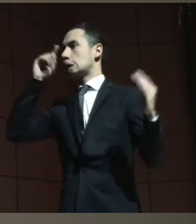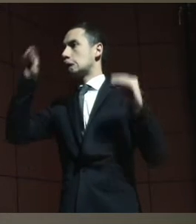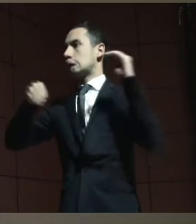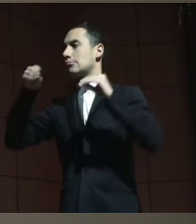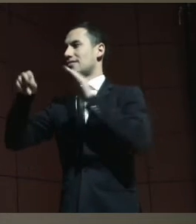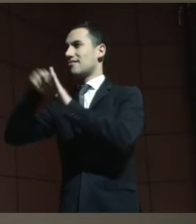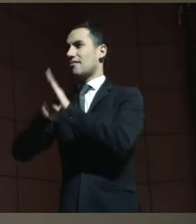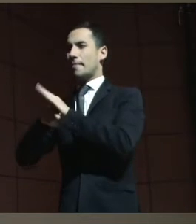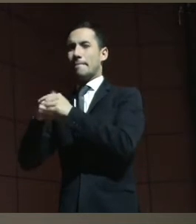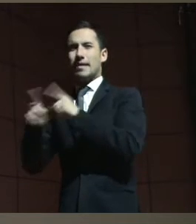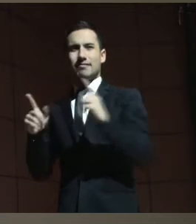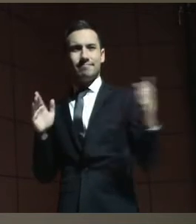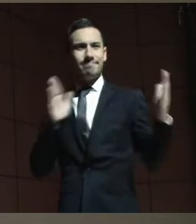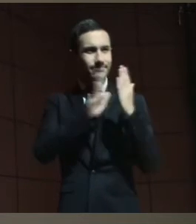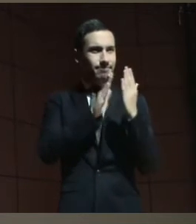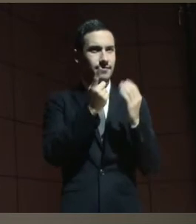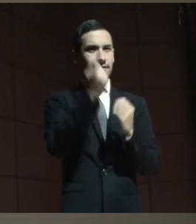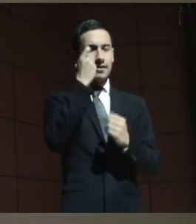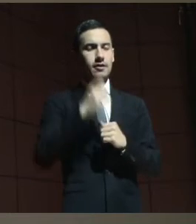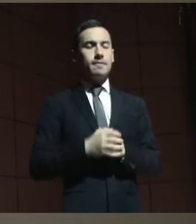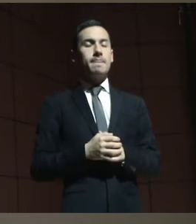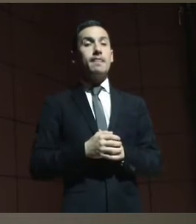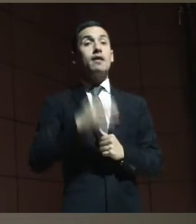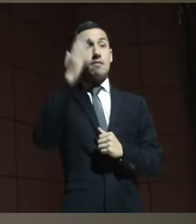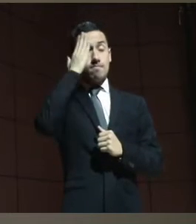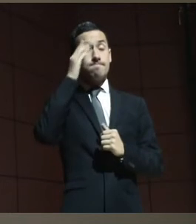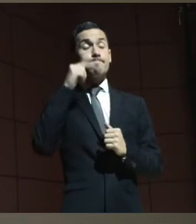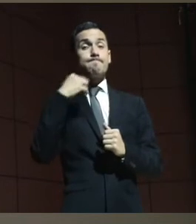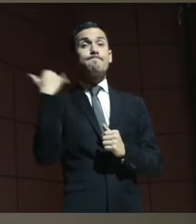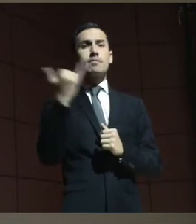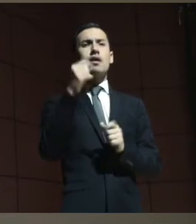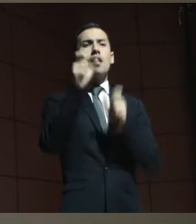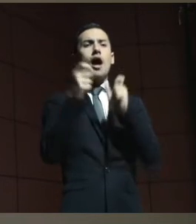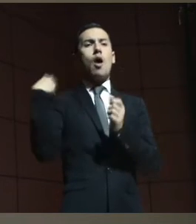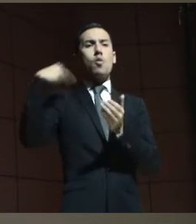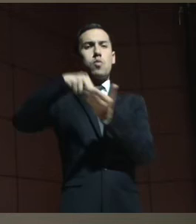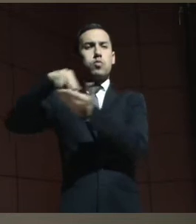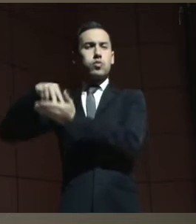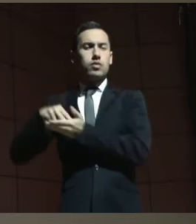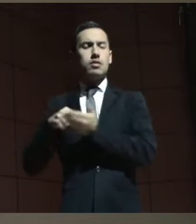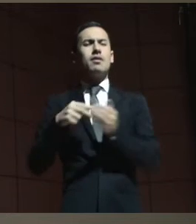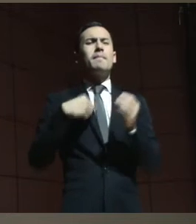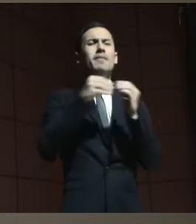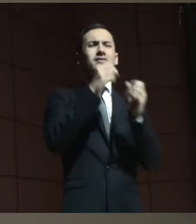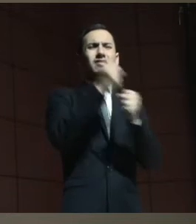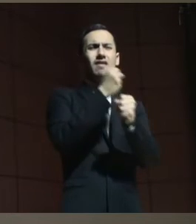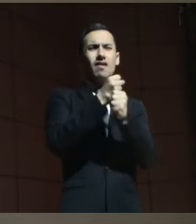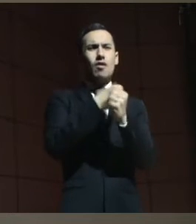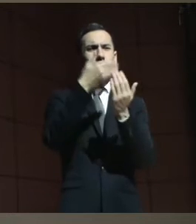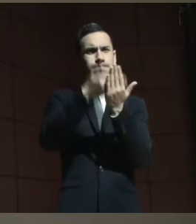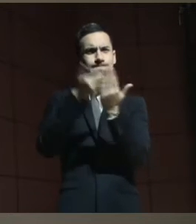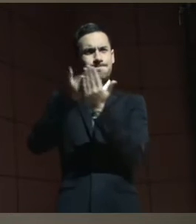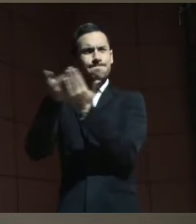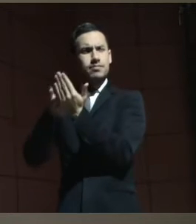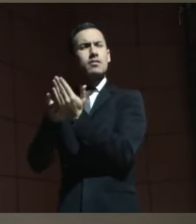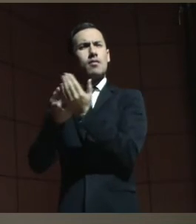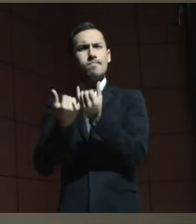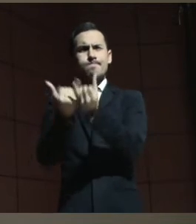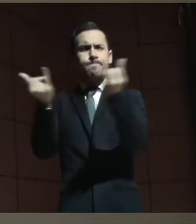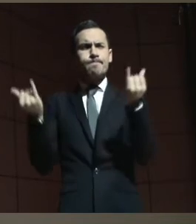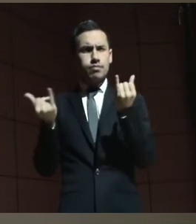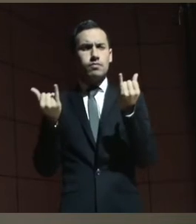En ese sentido, hay muchos autores, hay mucho trabajo hecho sobre la otredad y sobre lo que